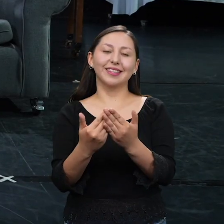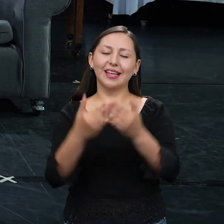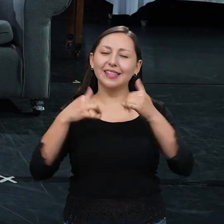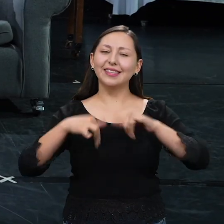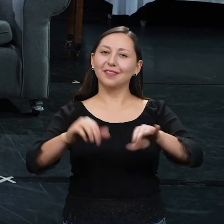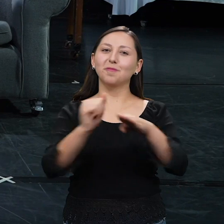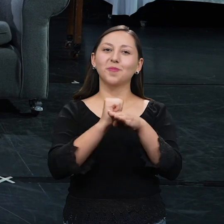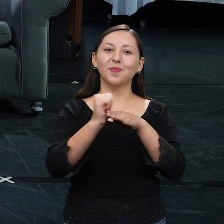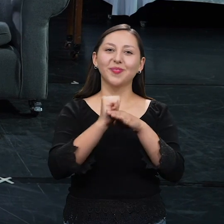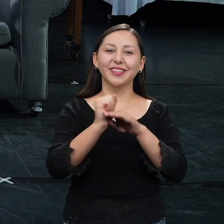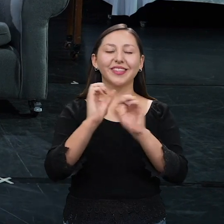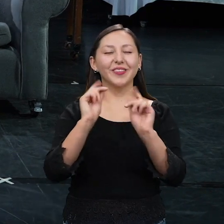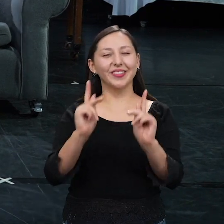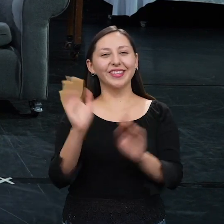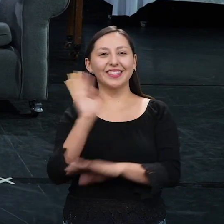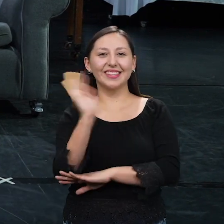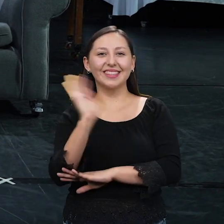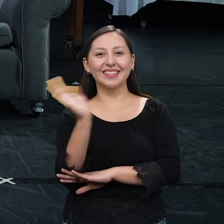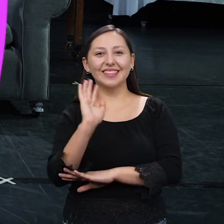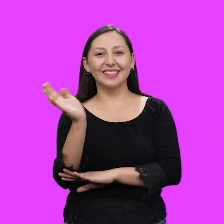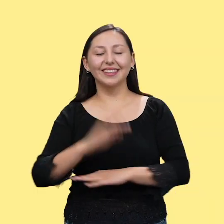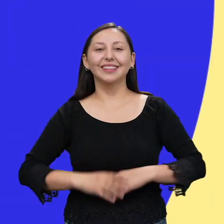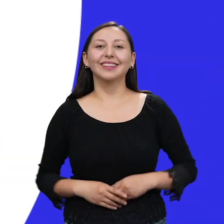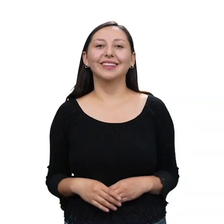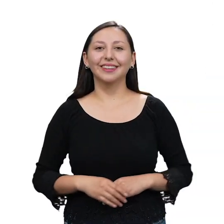sí. Dirás que te vaya bien. ¡Chao! ¡Chao!